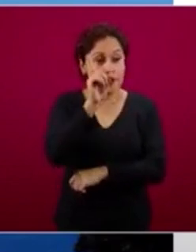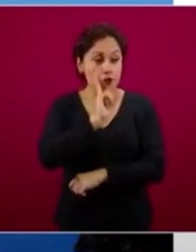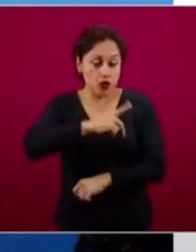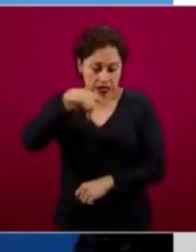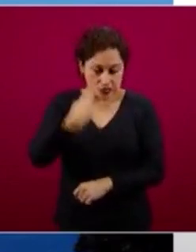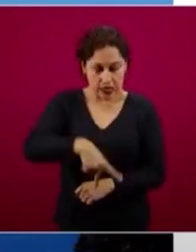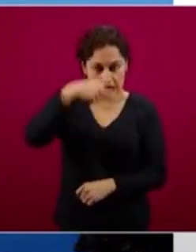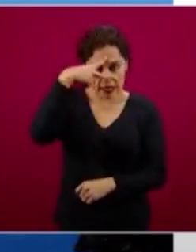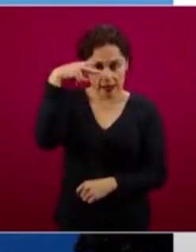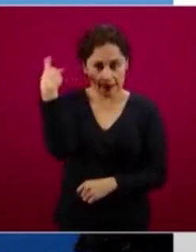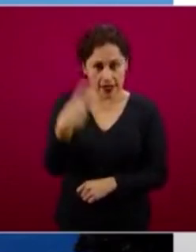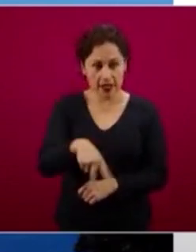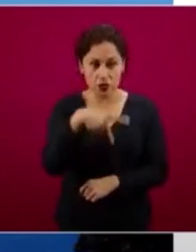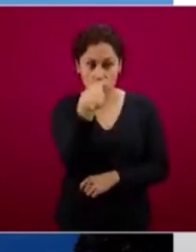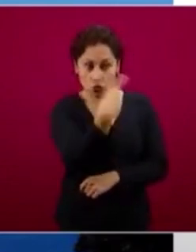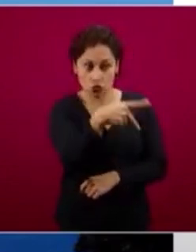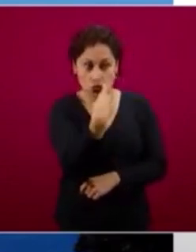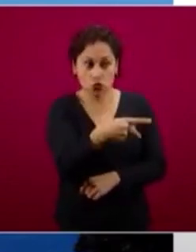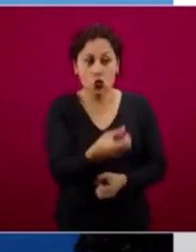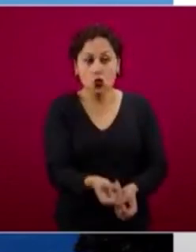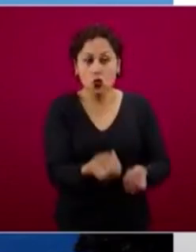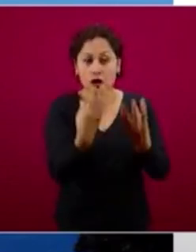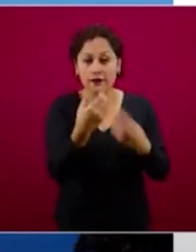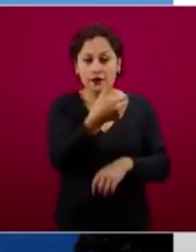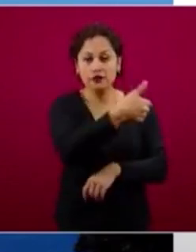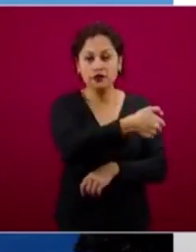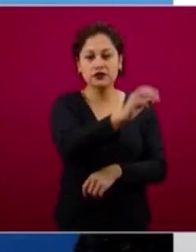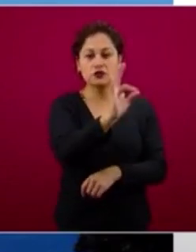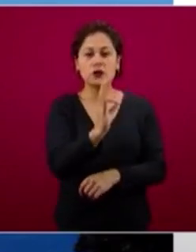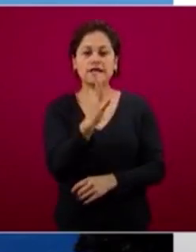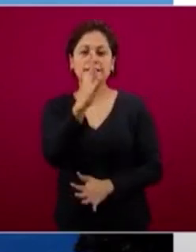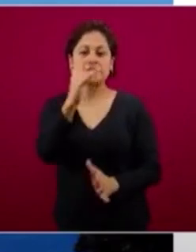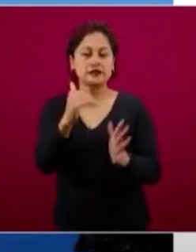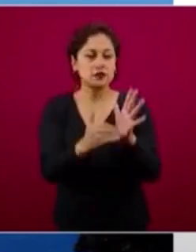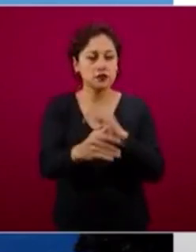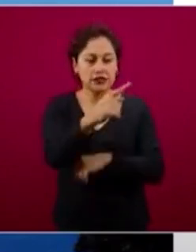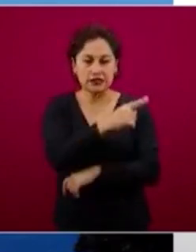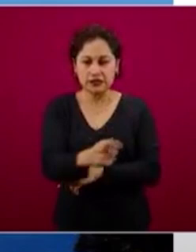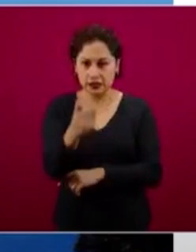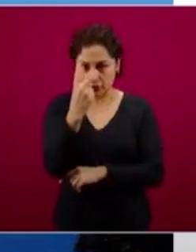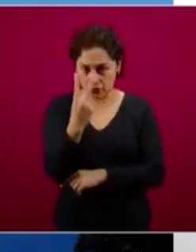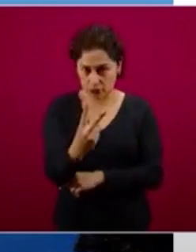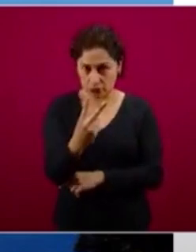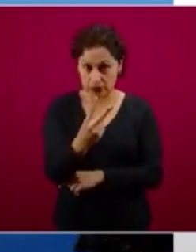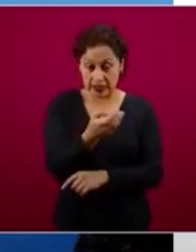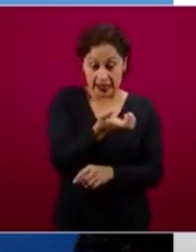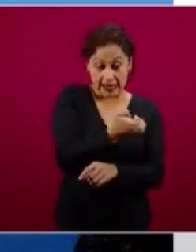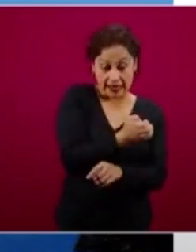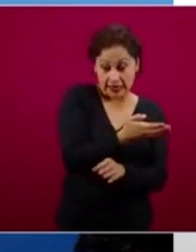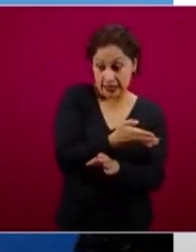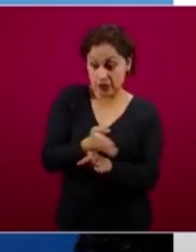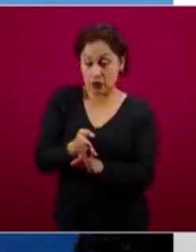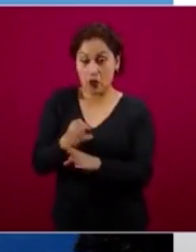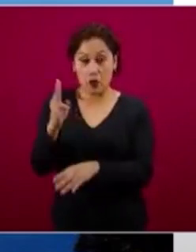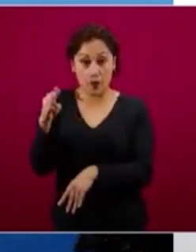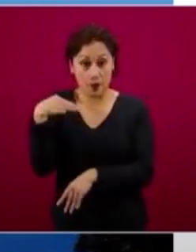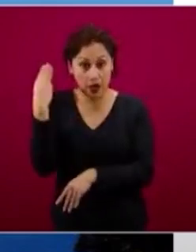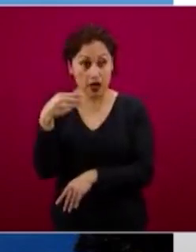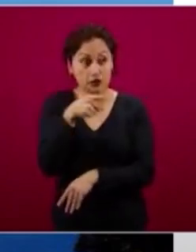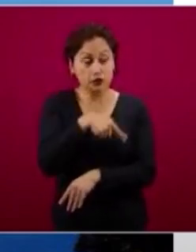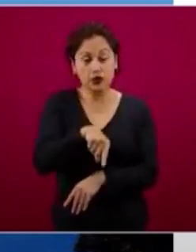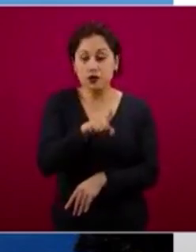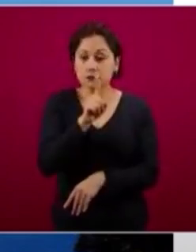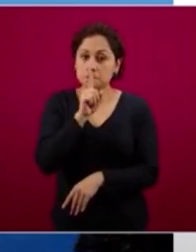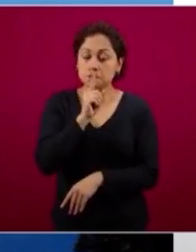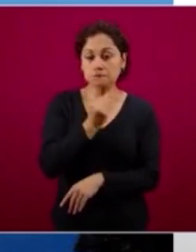que hicieron algo extraordinario en enero, en febrero y en marzo de este año, que en medio de la incertidumbre no despidieron a nadie,